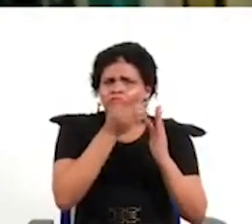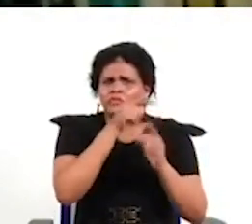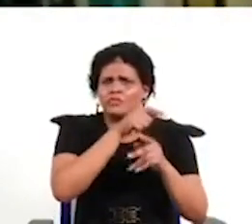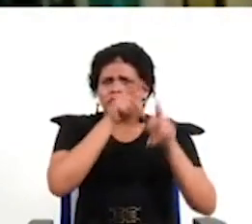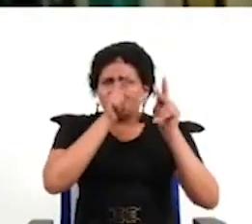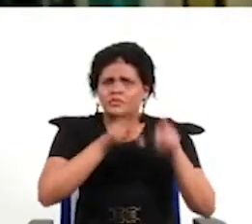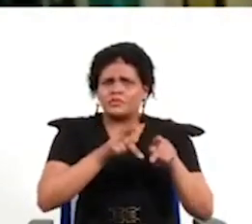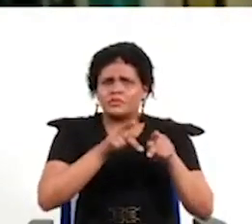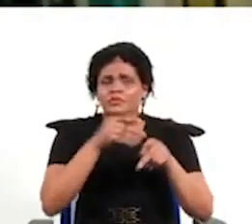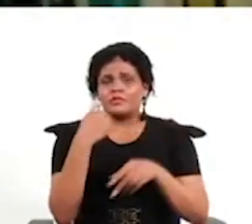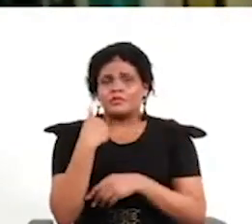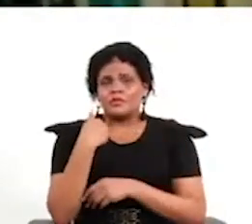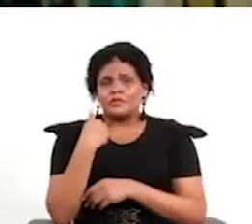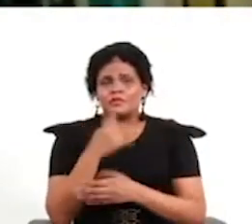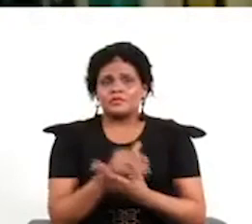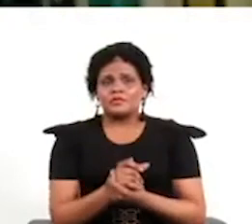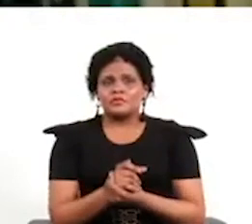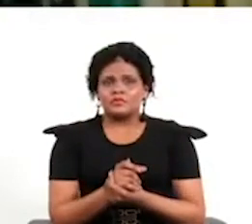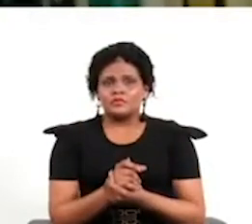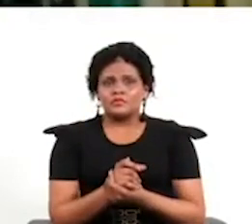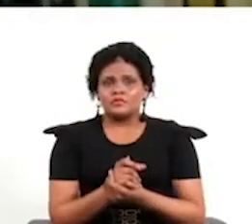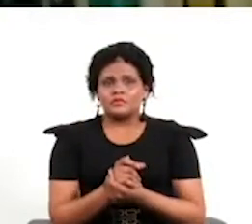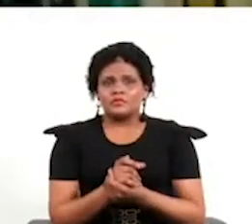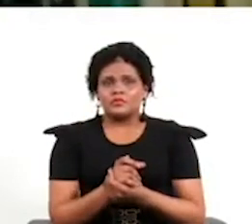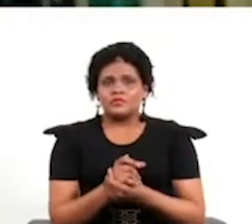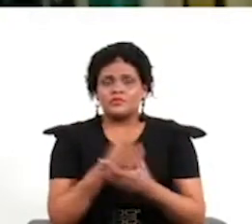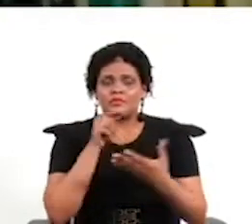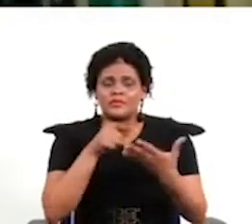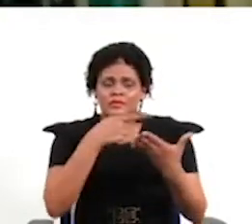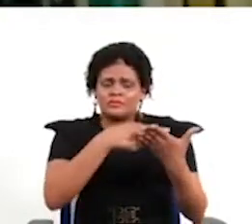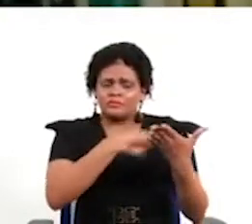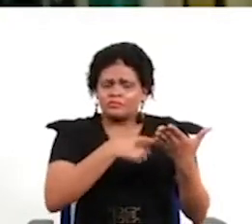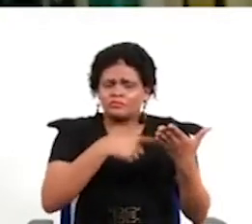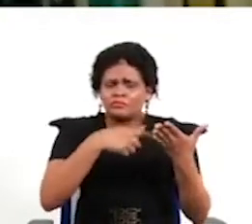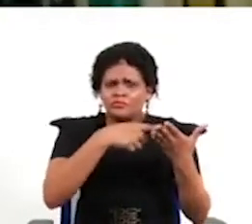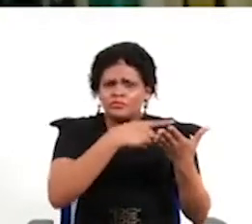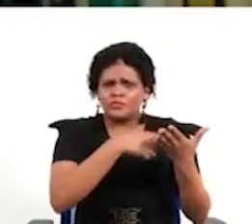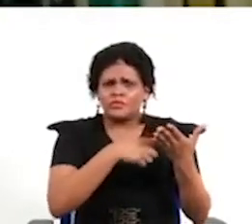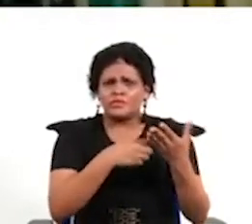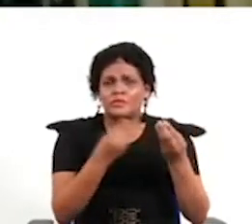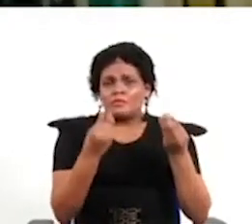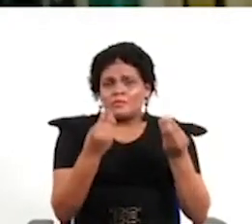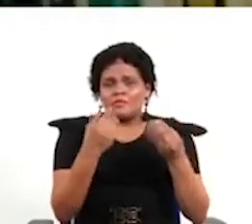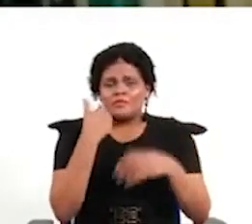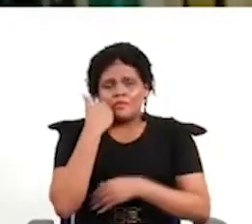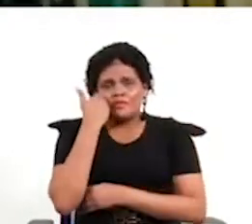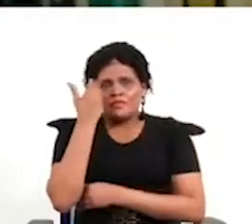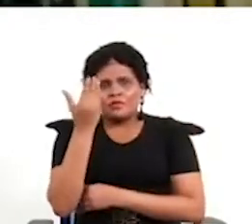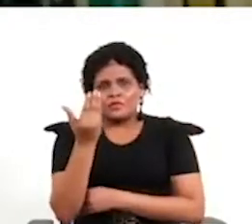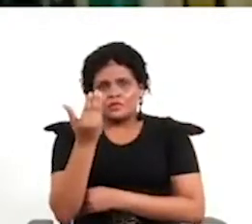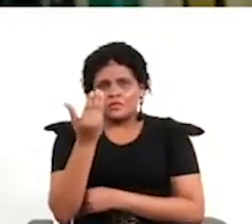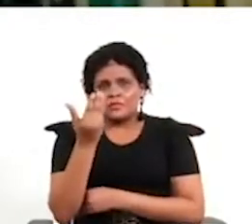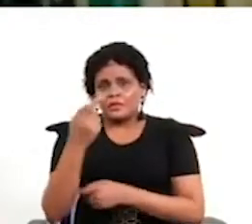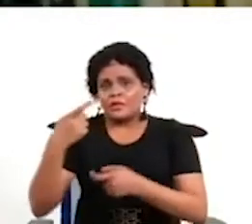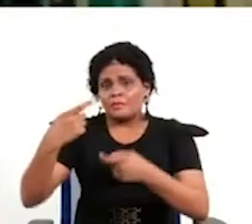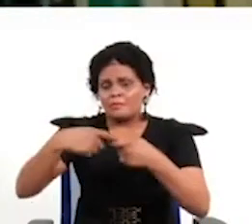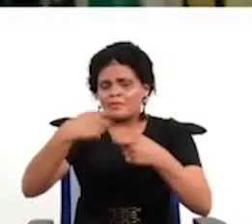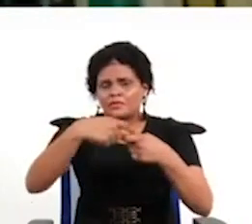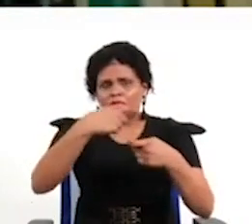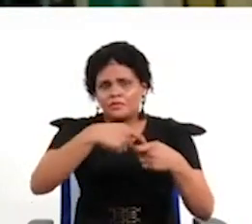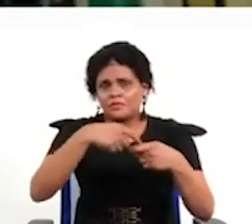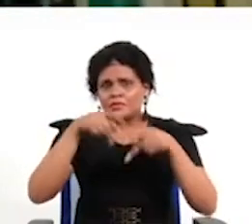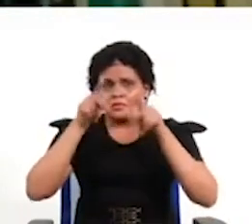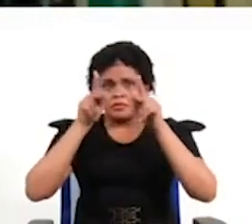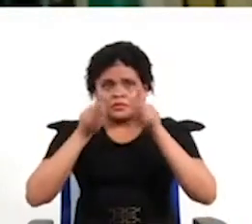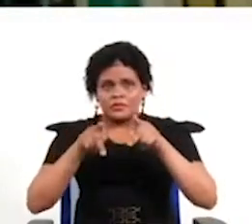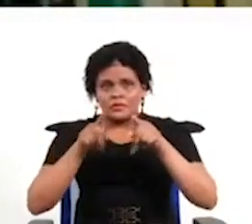estándares y evitar que la agenda de discusión quede copada por las discusiones falsas la participación ciudadana no es